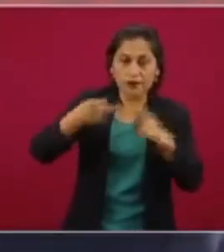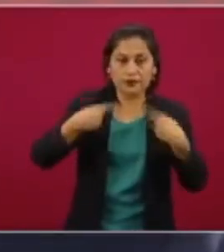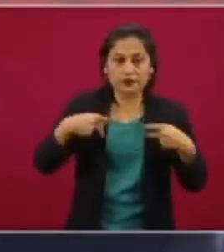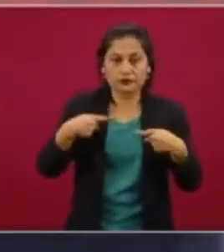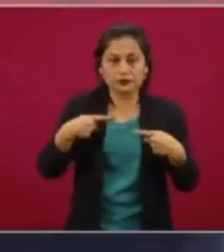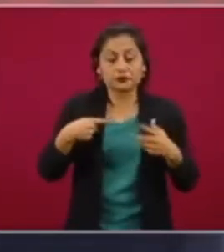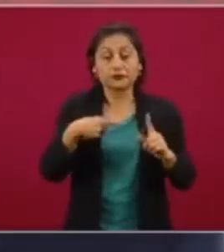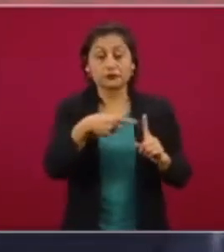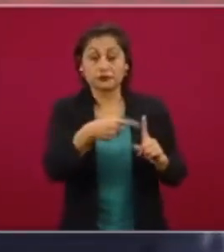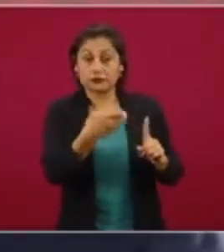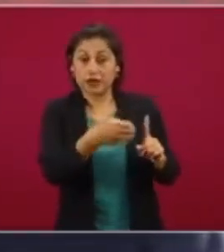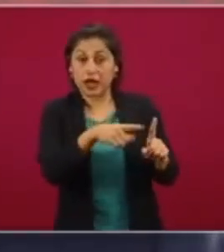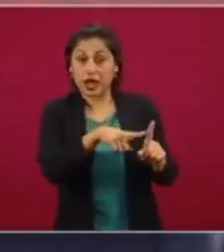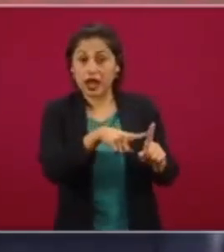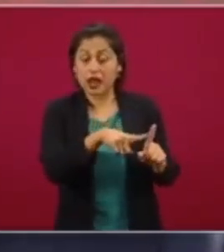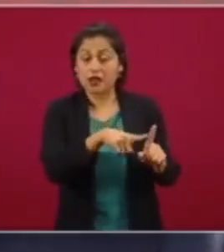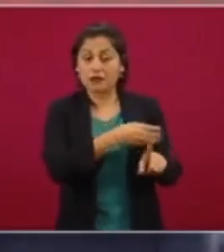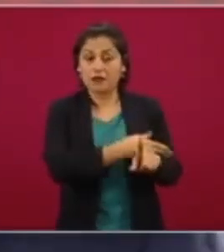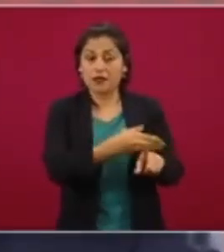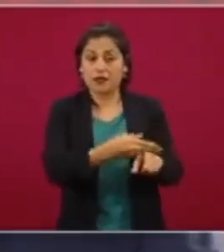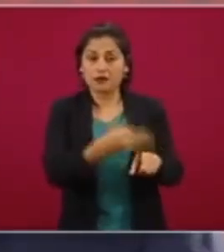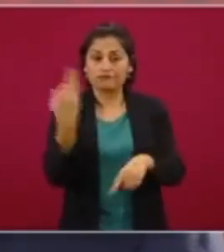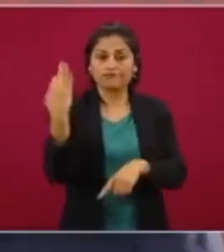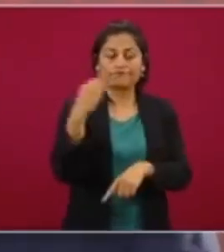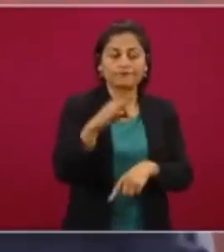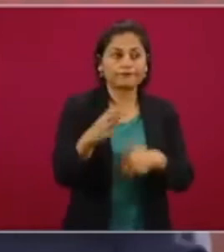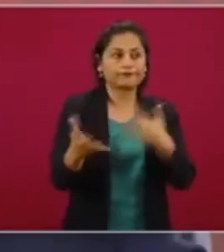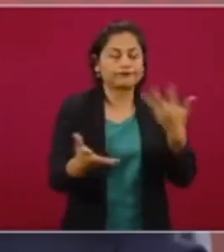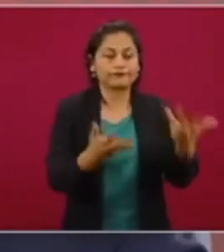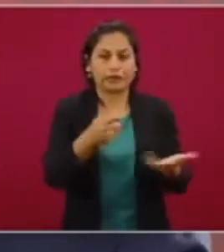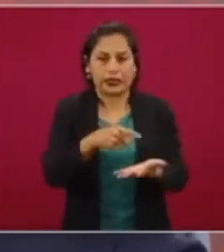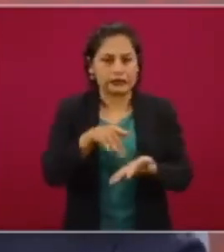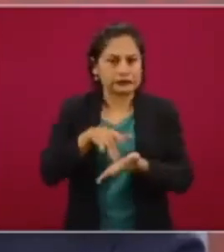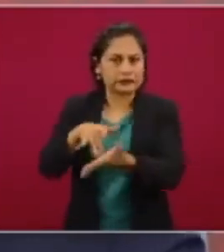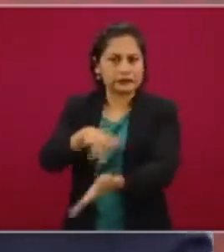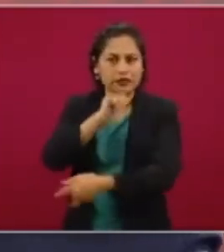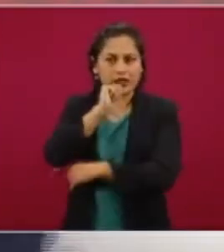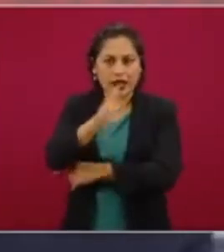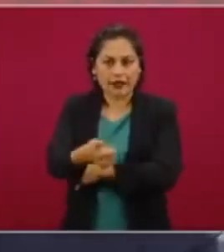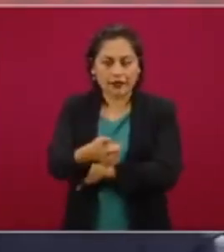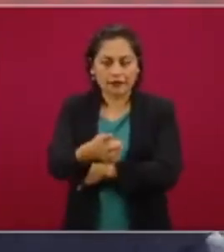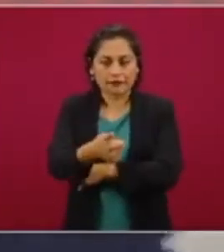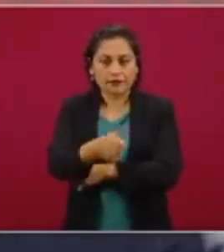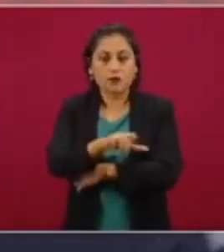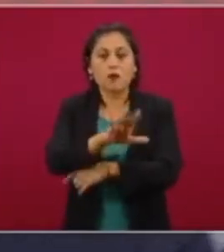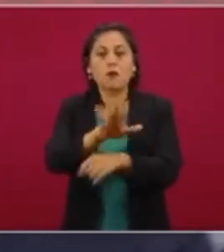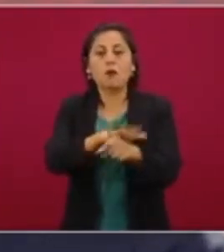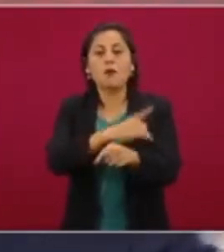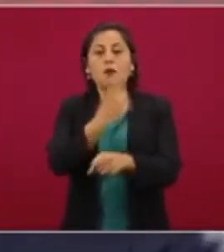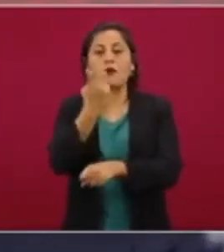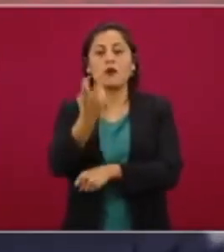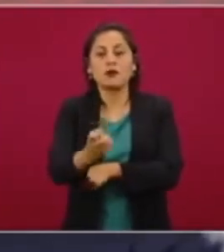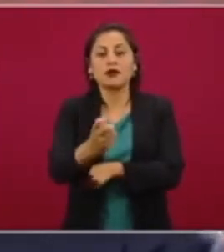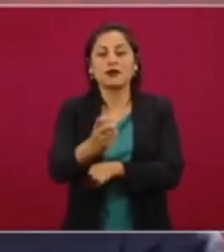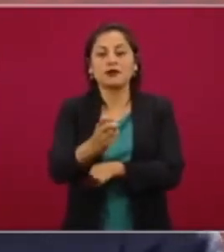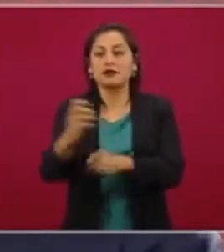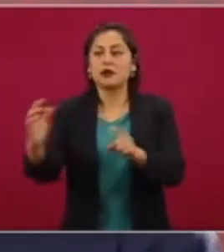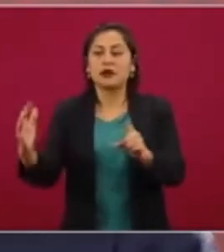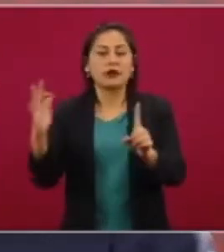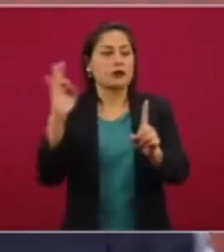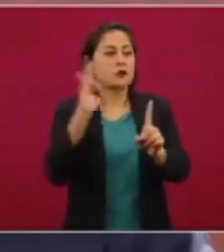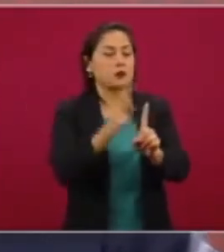Entonces, no hubo eso y se quedó sin bases.